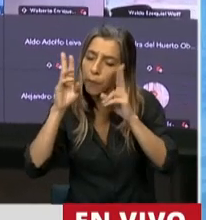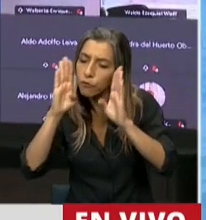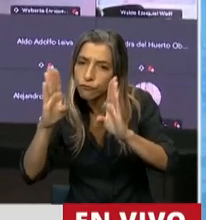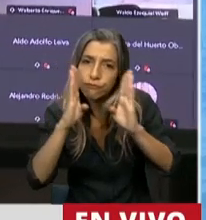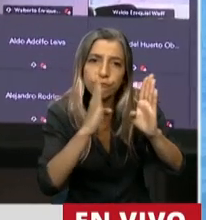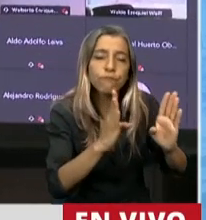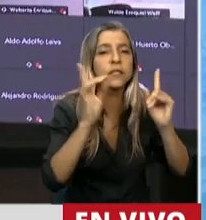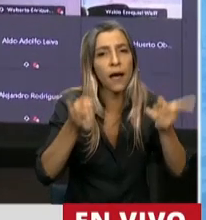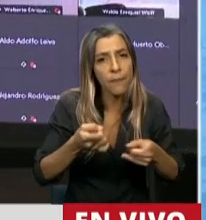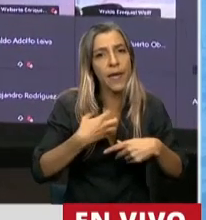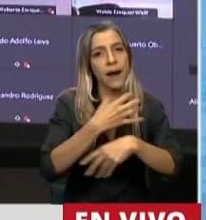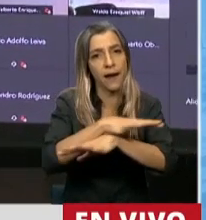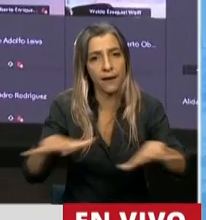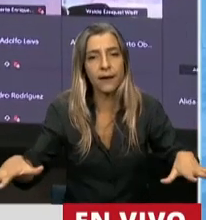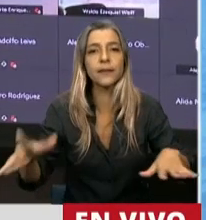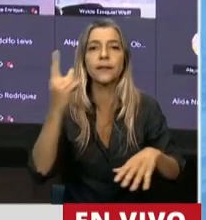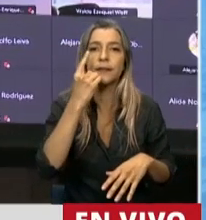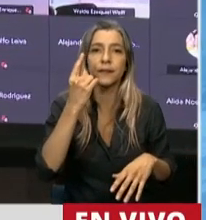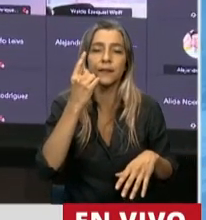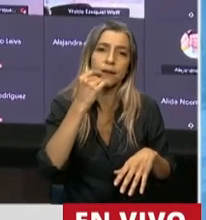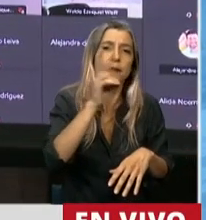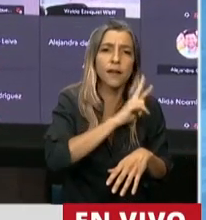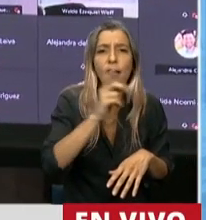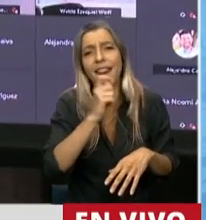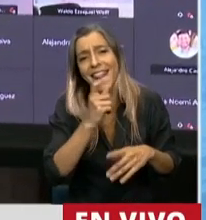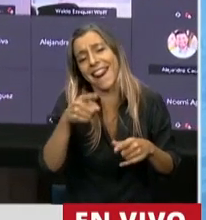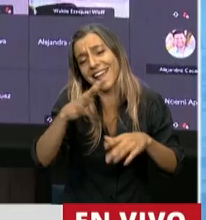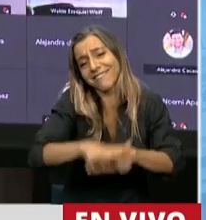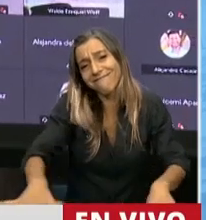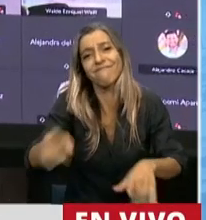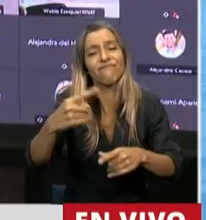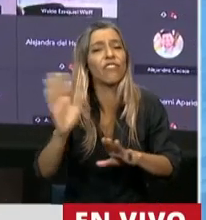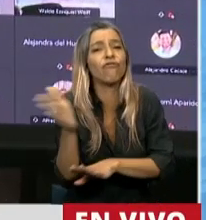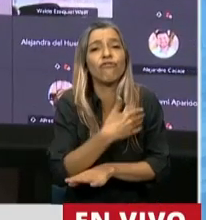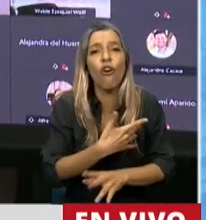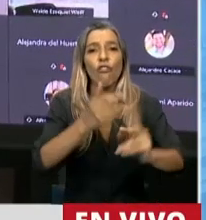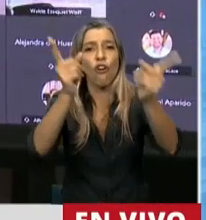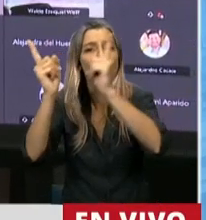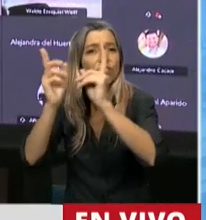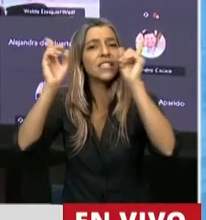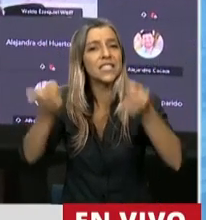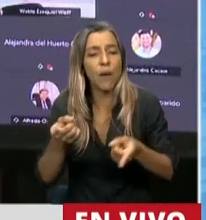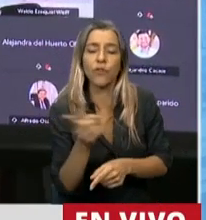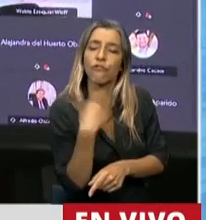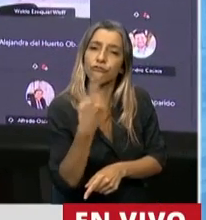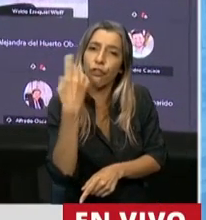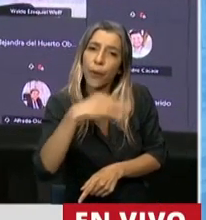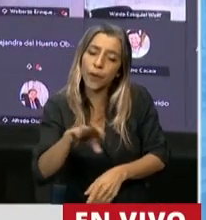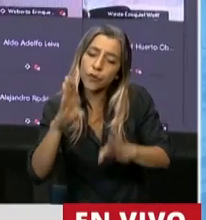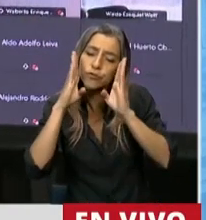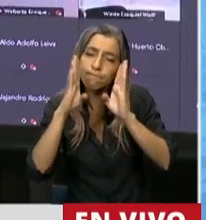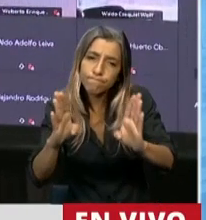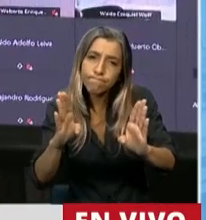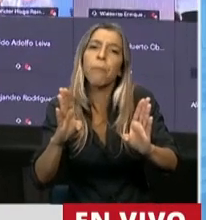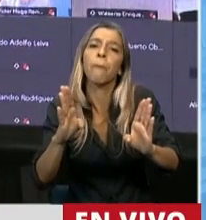alumnos, a las alumnas, a los docentes de nuestro país, tenemos que bajar un poco la